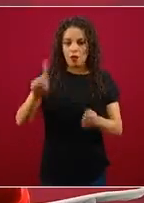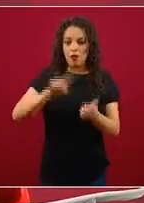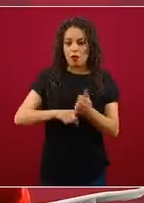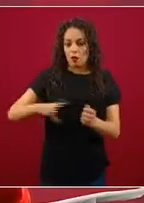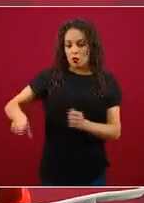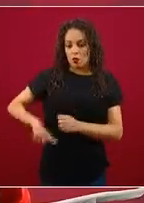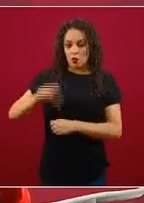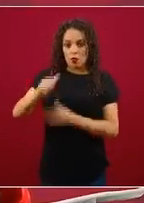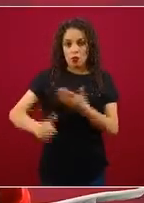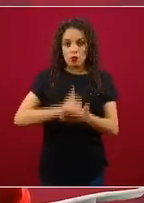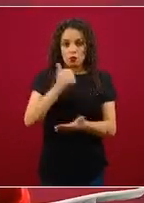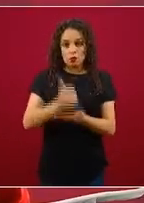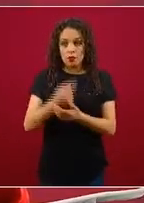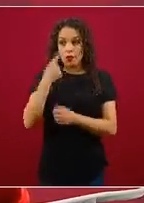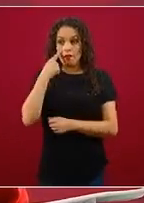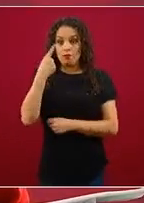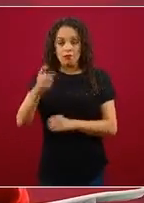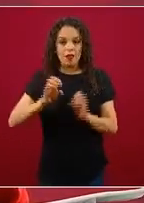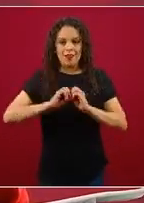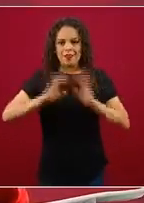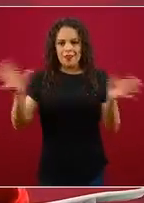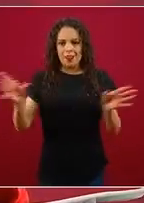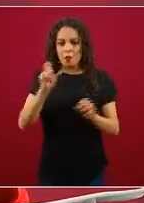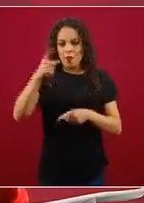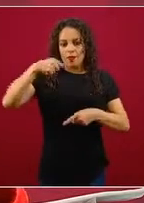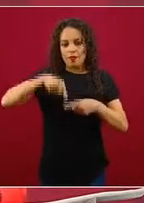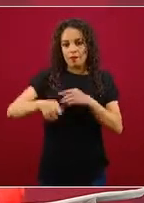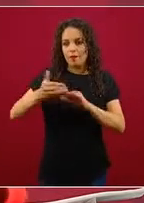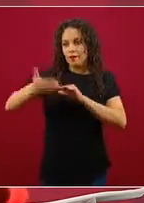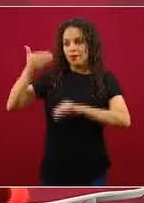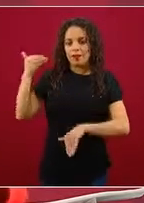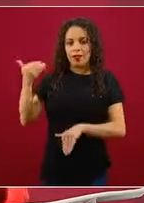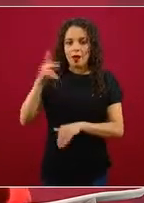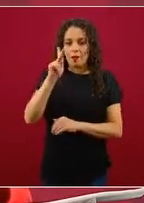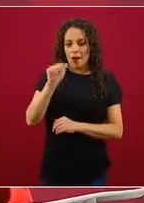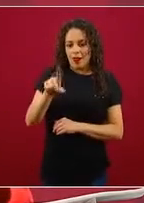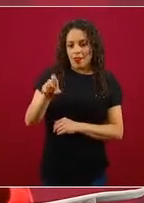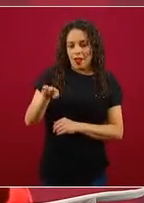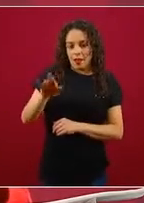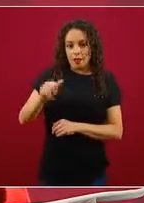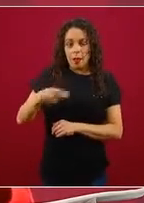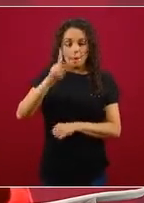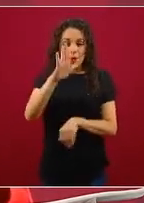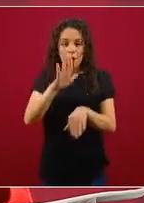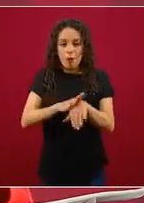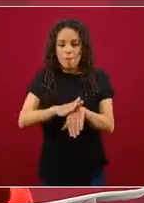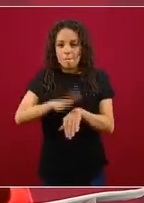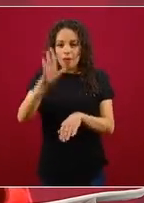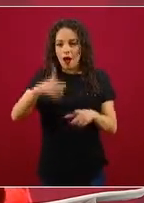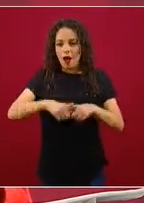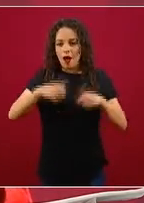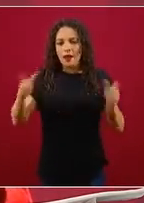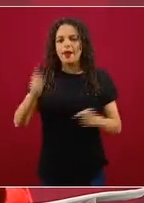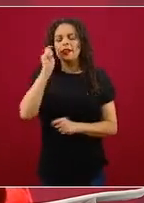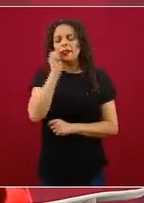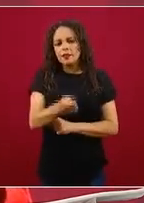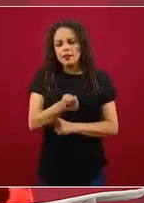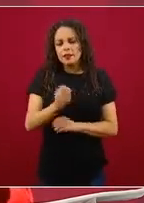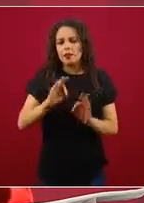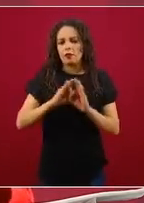inicio de la pandemia, pero también que amplía sobre todo algunos dispositivos